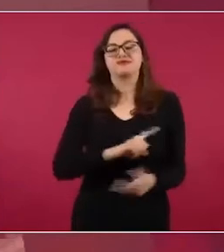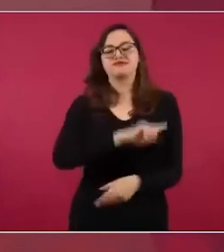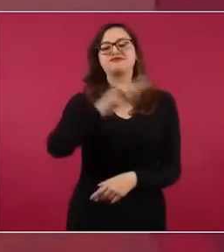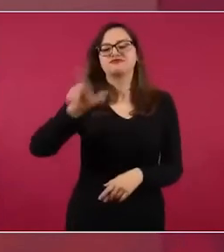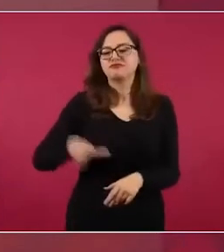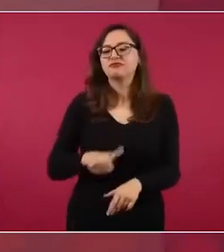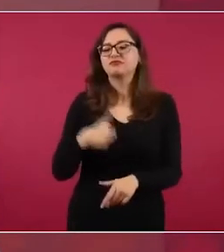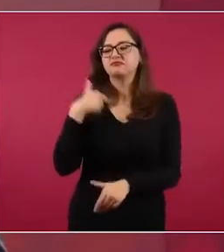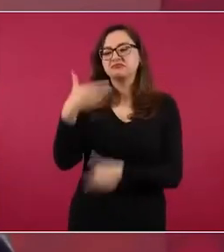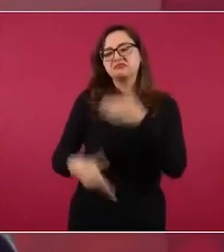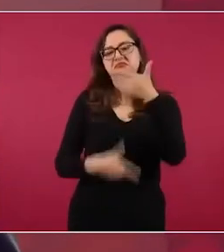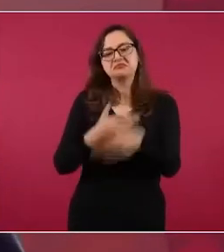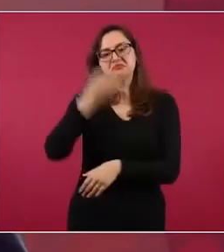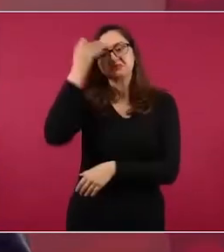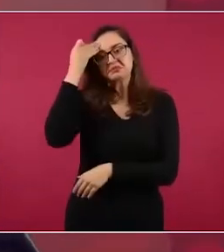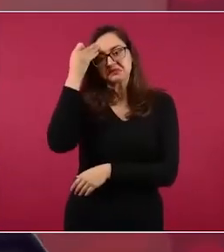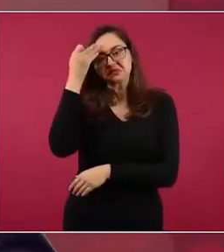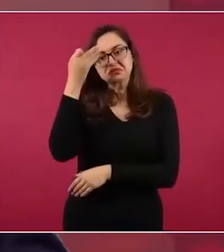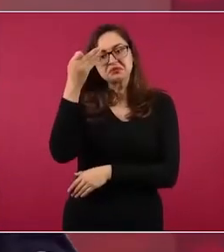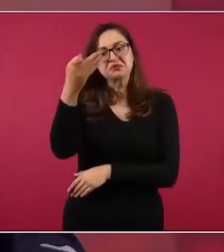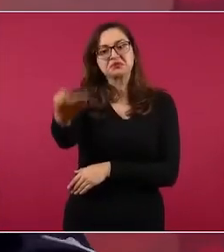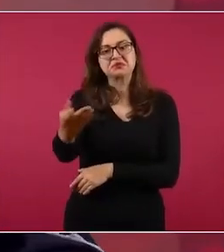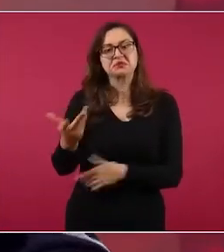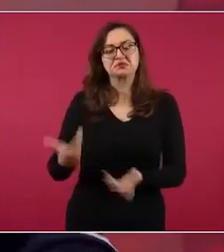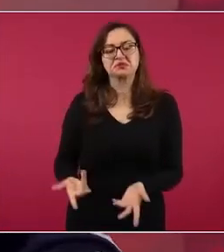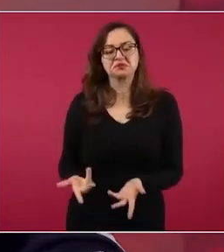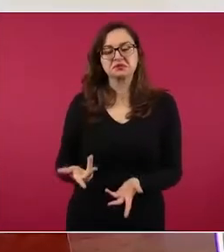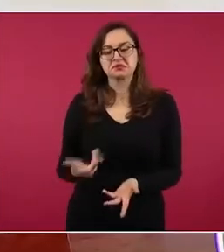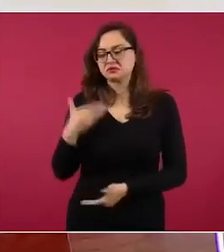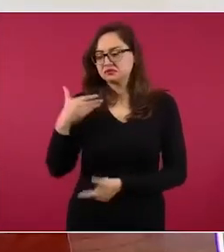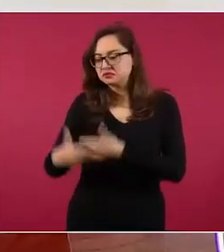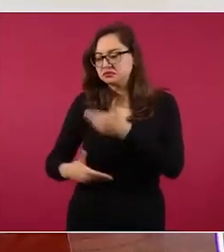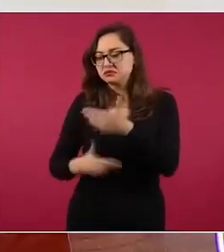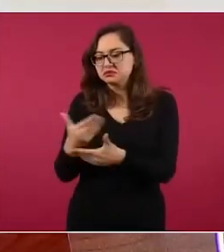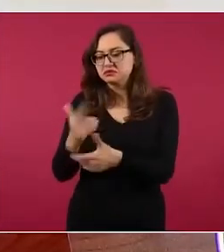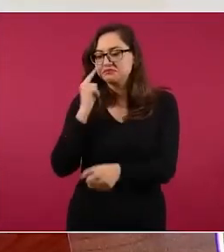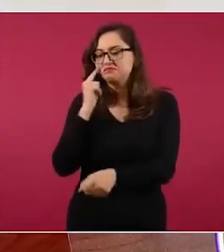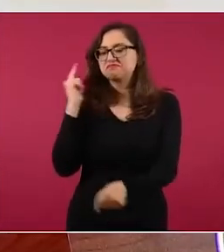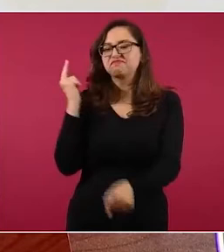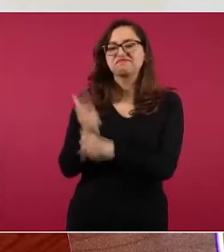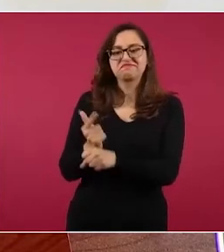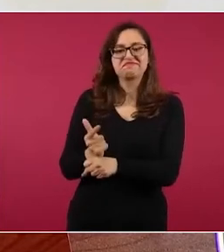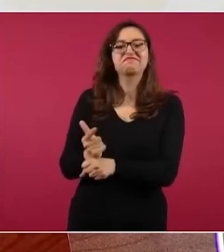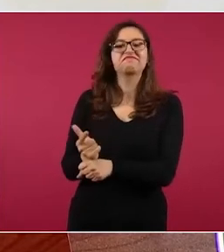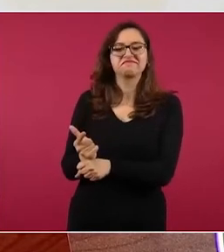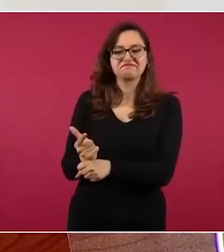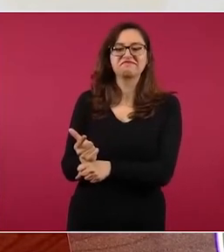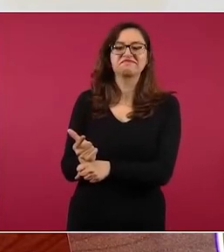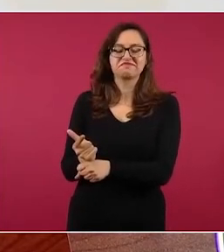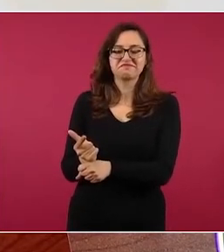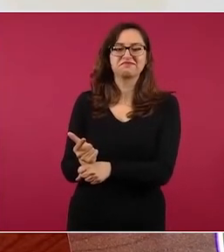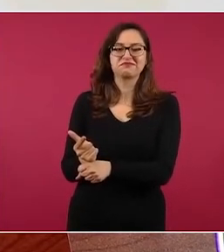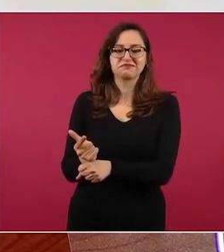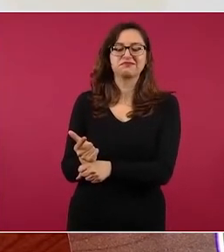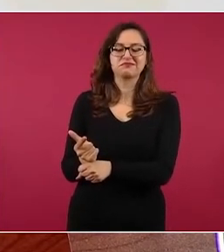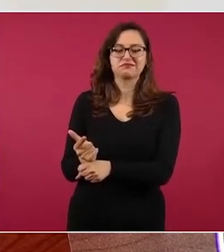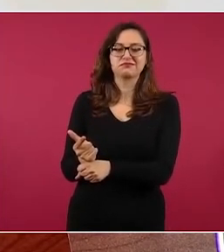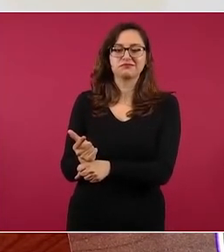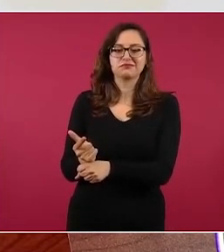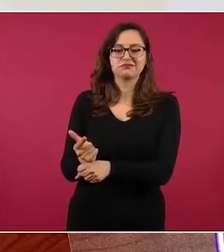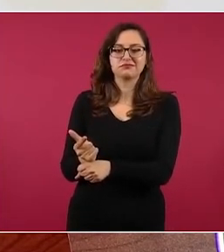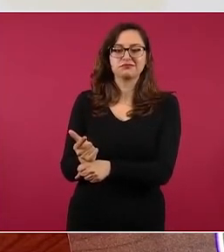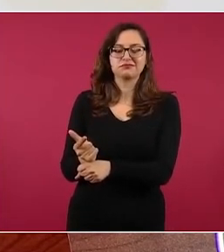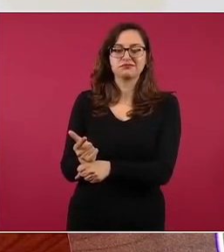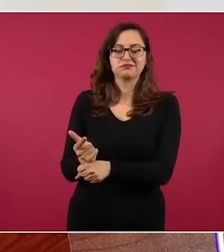se sabe que